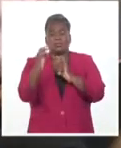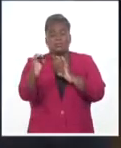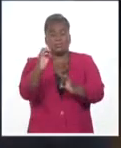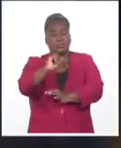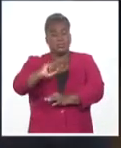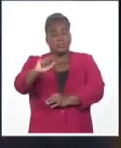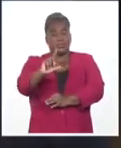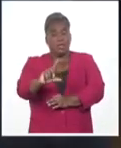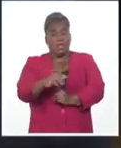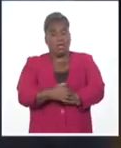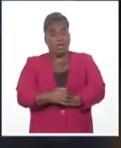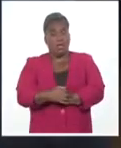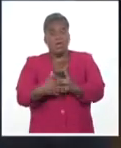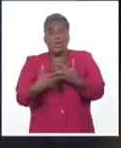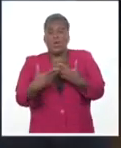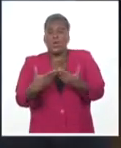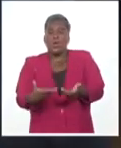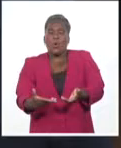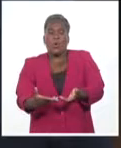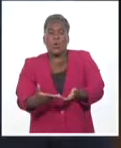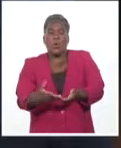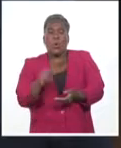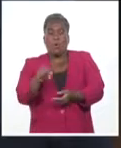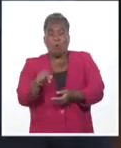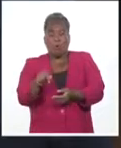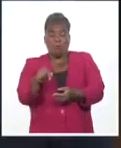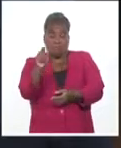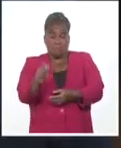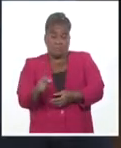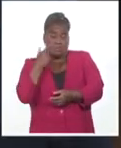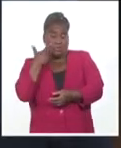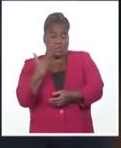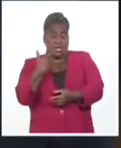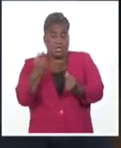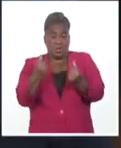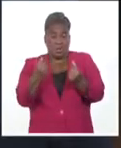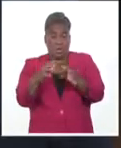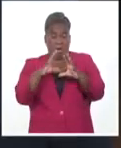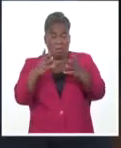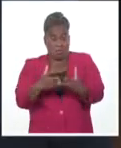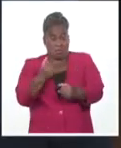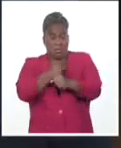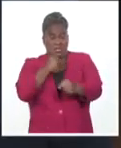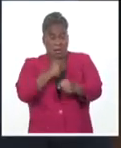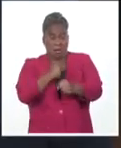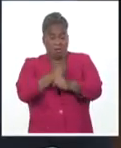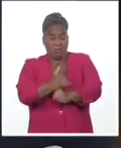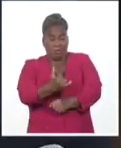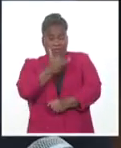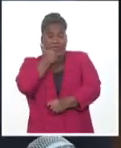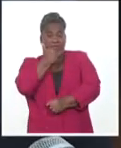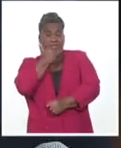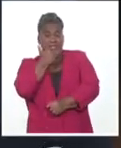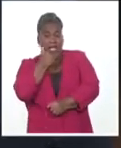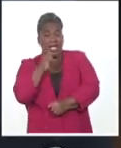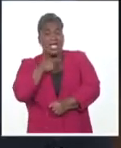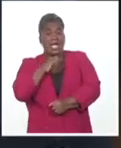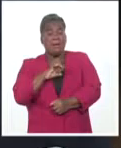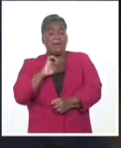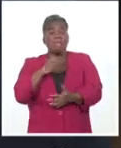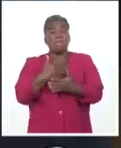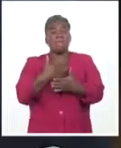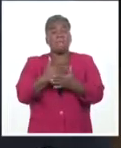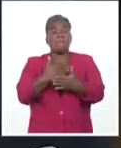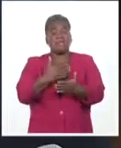se impacta en los nuevos actores económicos también en el mundo del trabajo, a partir de que hay incluso en caso de las MIPIMES como